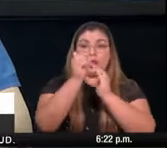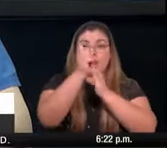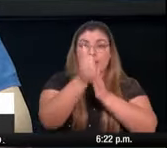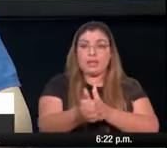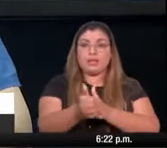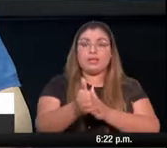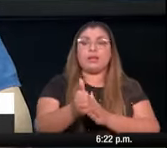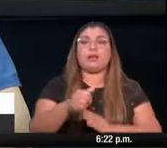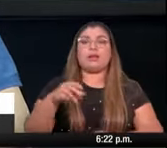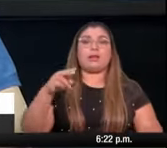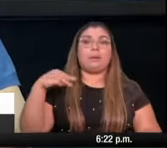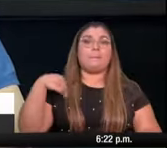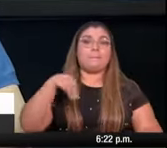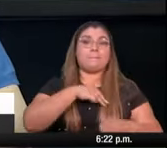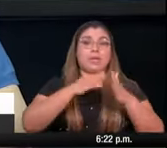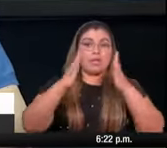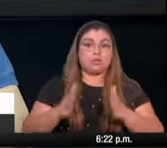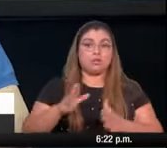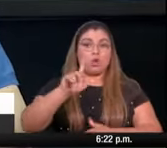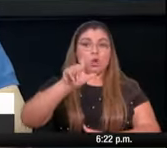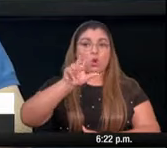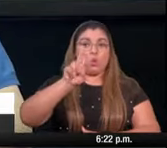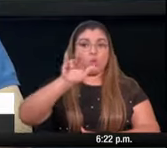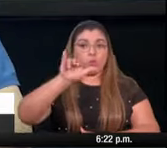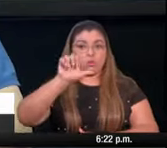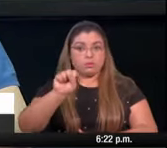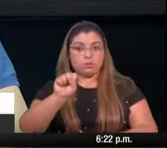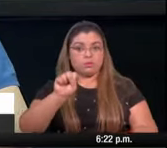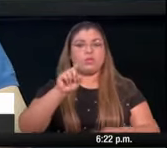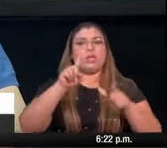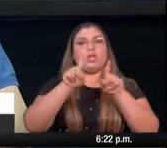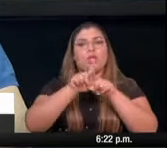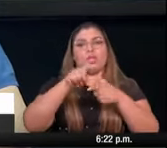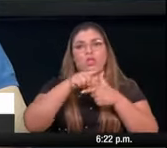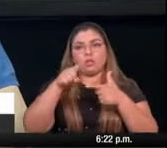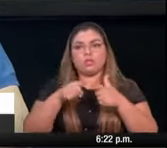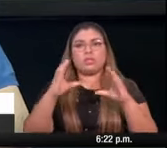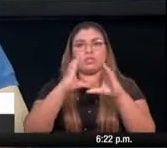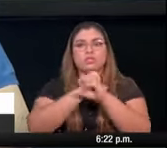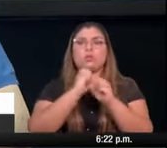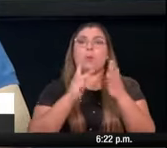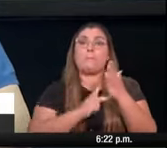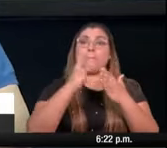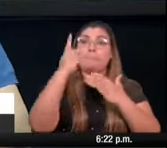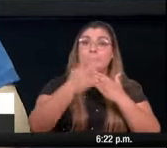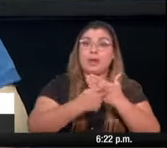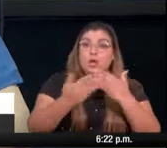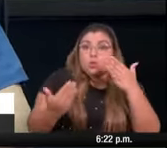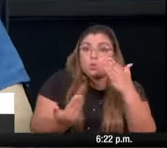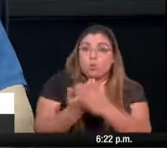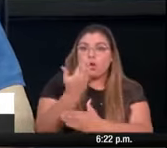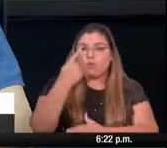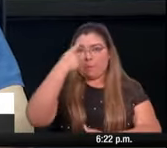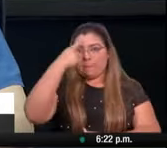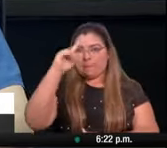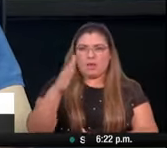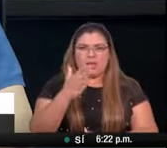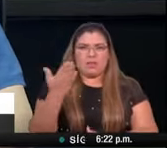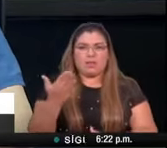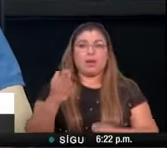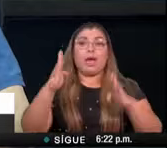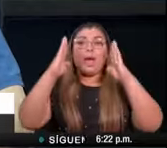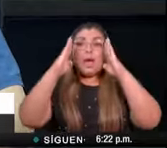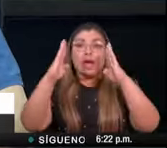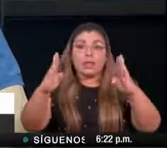ministro Luis Francisco Sucre ha realizado un plan de contingencia para la